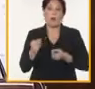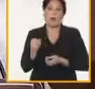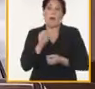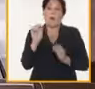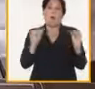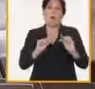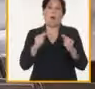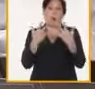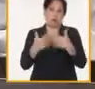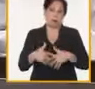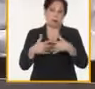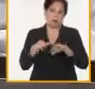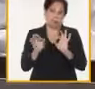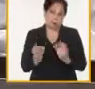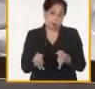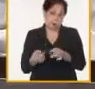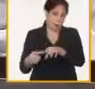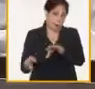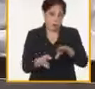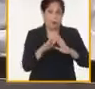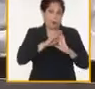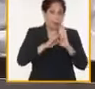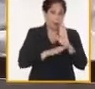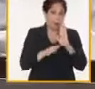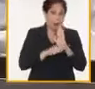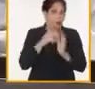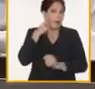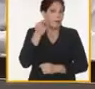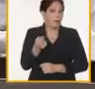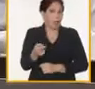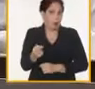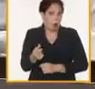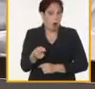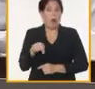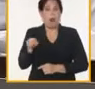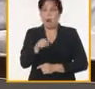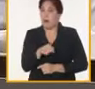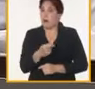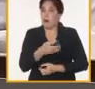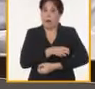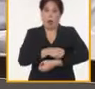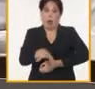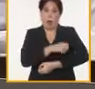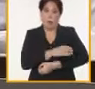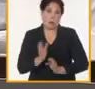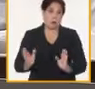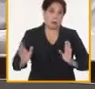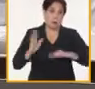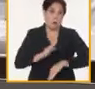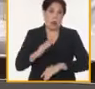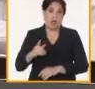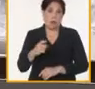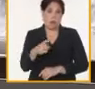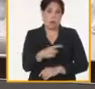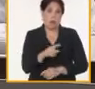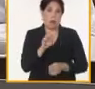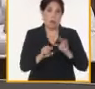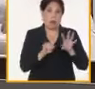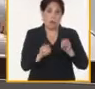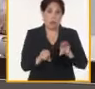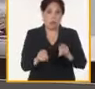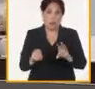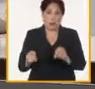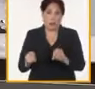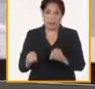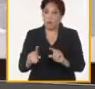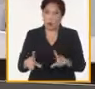agrícolas. En el programa de grano, la falta de insumos y las afectaciones por plagas y enfermedades inciden en el